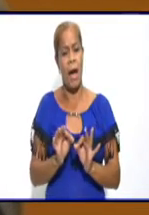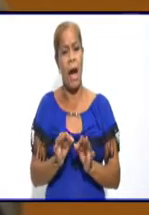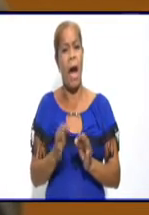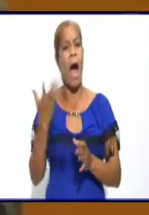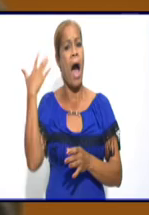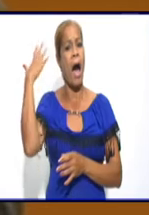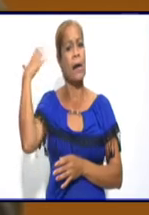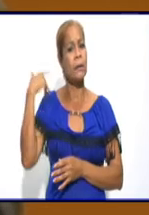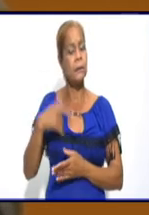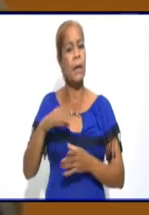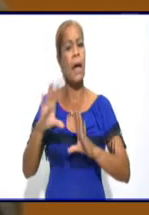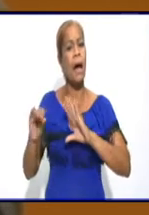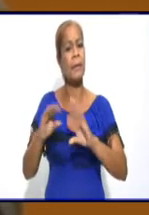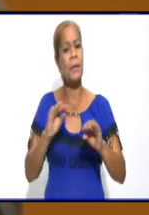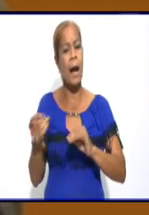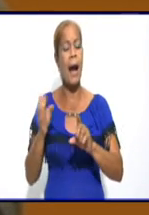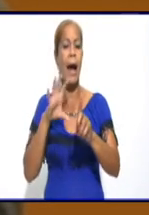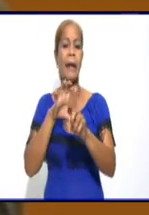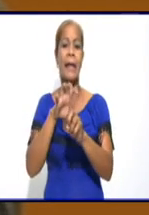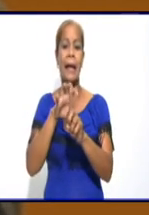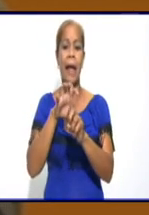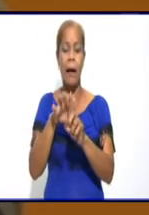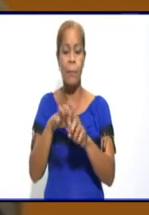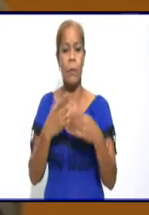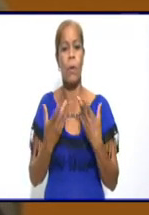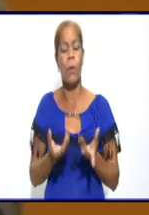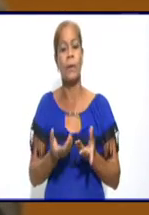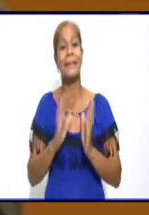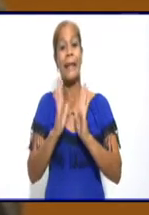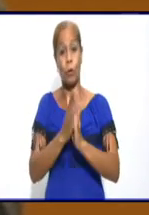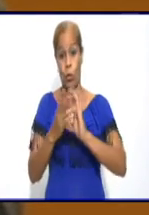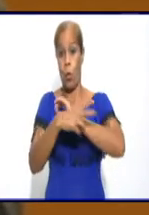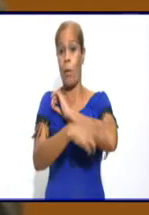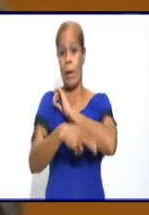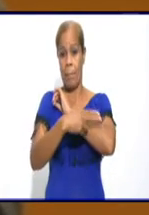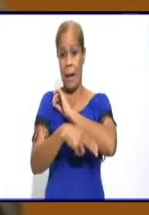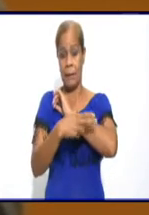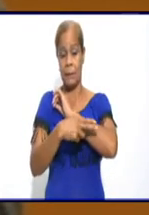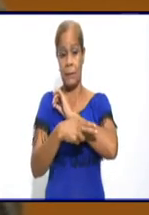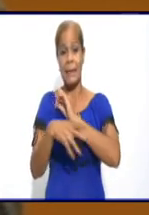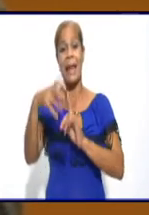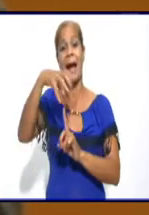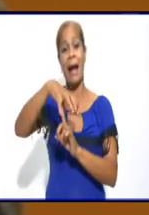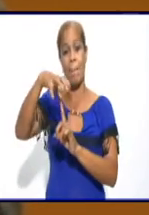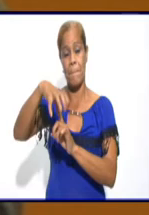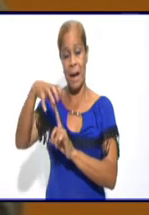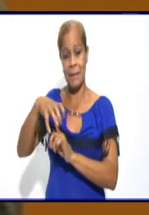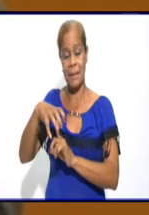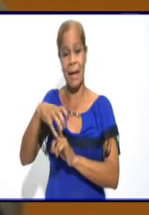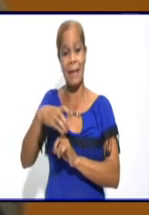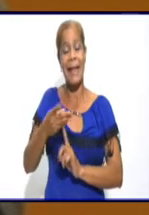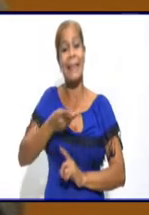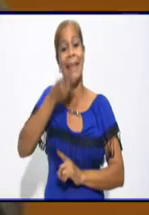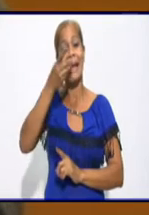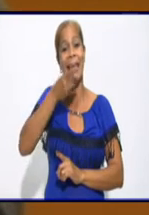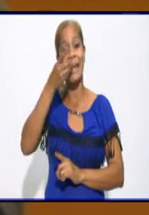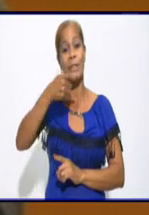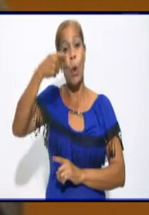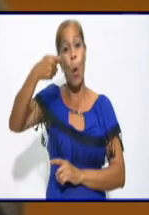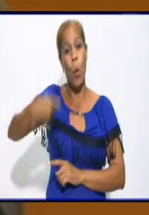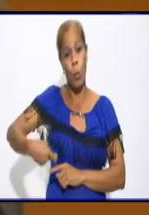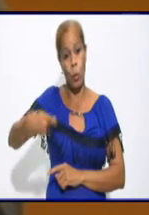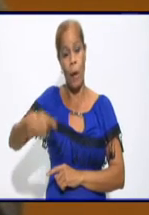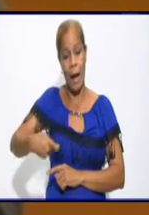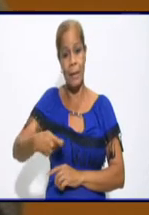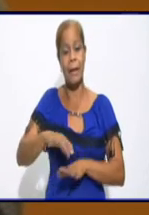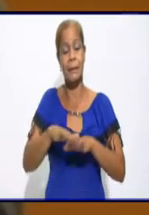del espectro de contribuyentes acá en nuestra provincia y en todo el país. La campaña de declaración jurada del Impuesto sobre Ingresos Personales, como todos conocemos, comenzó